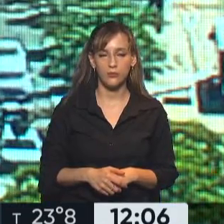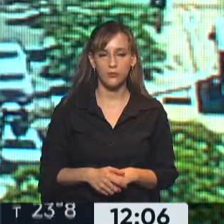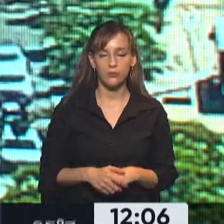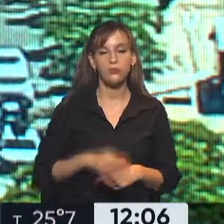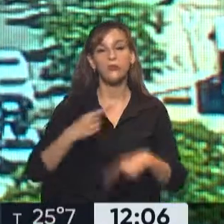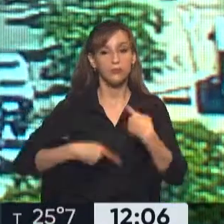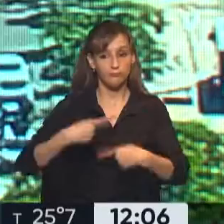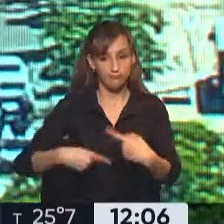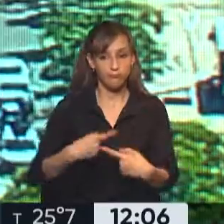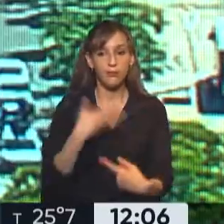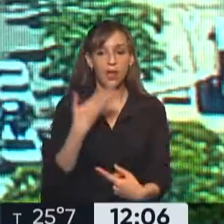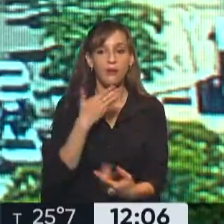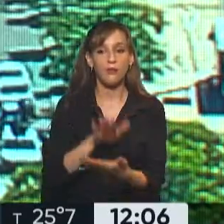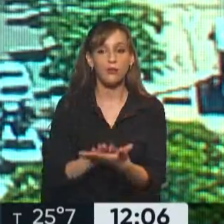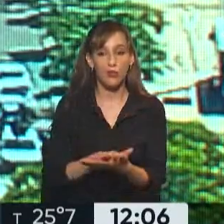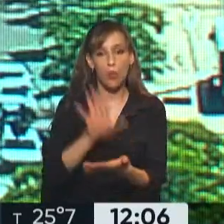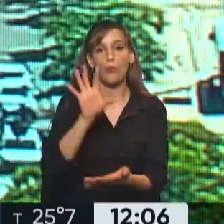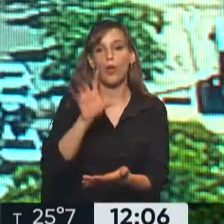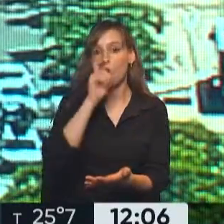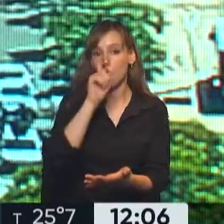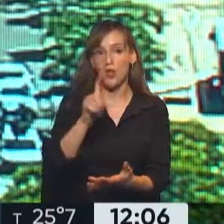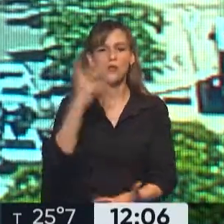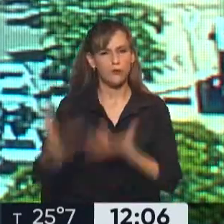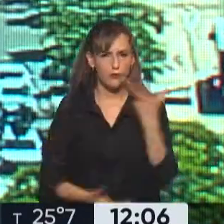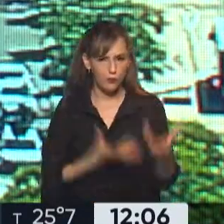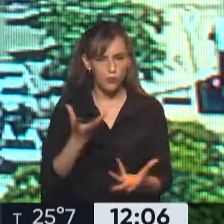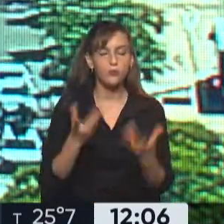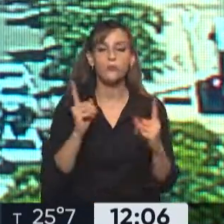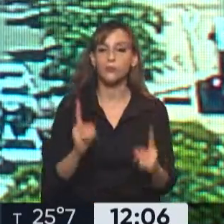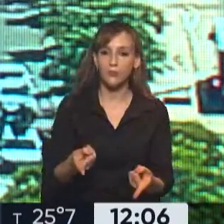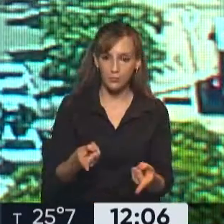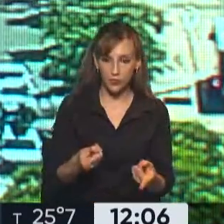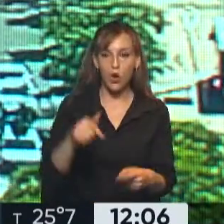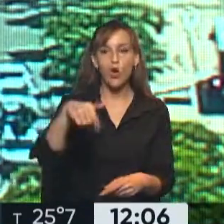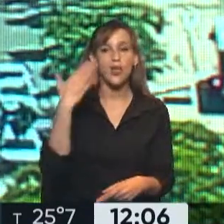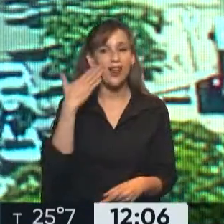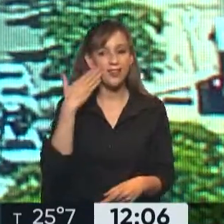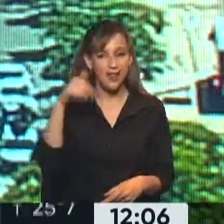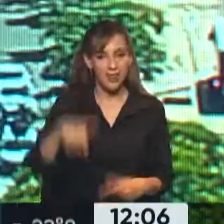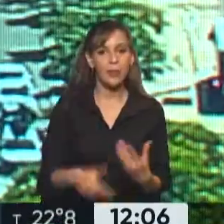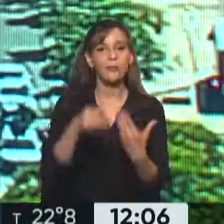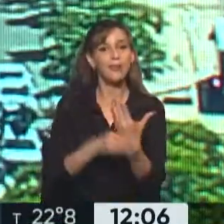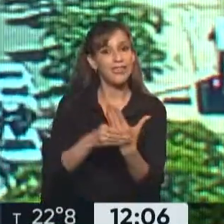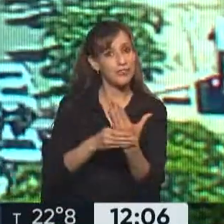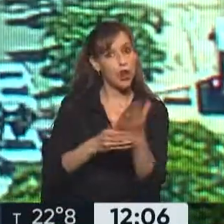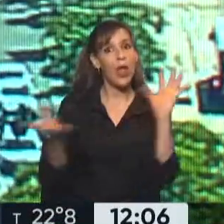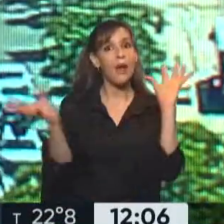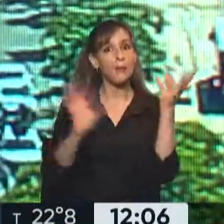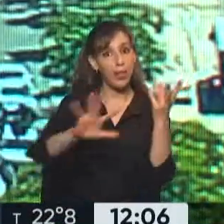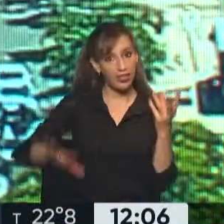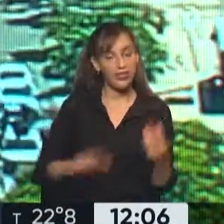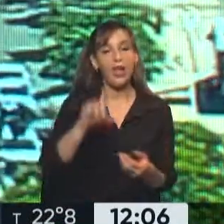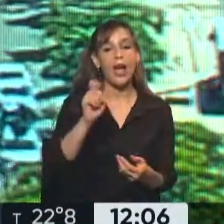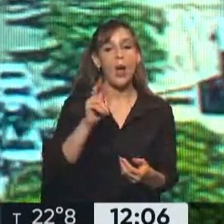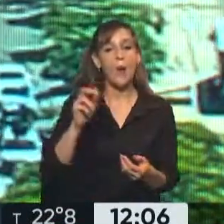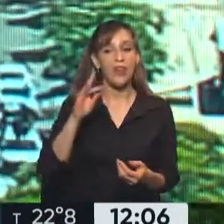Seguimos hablando de los incendios en corrientes y de la presencia hoy por la tarde del Ministro de Ambiente, precisamente de Juan Cabandié,